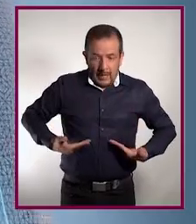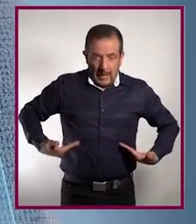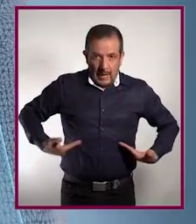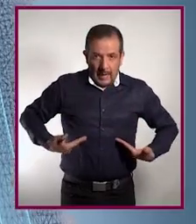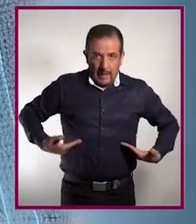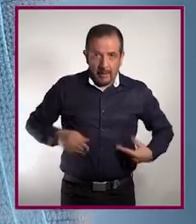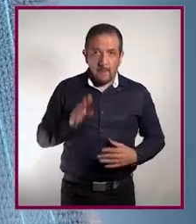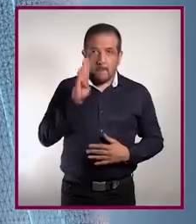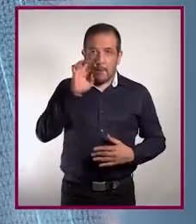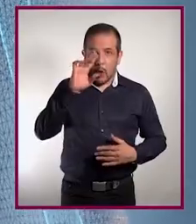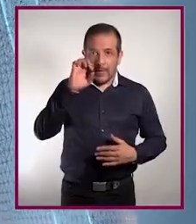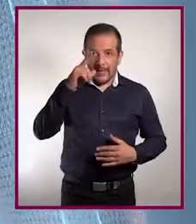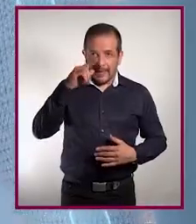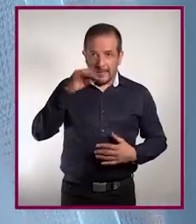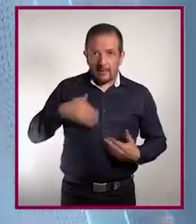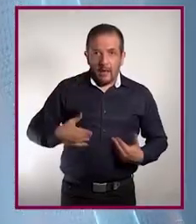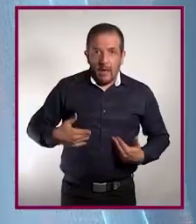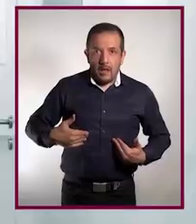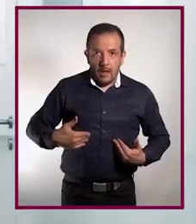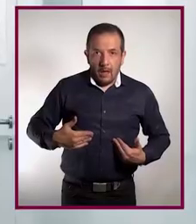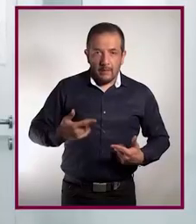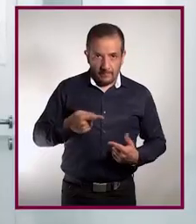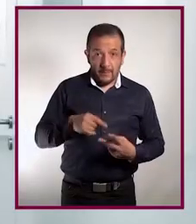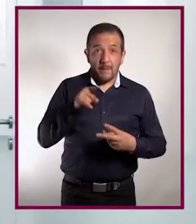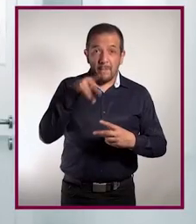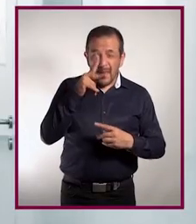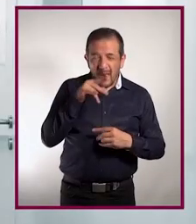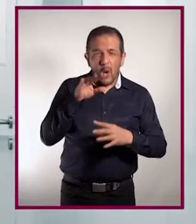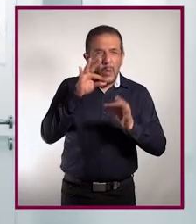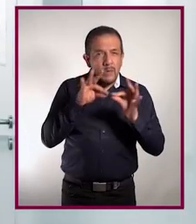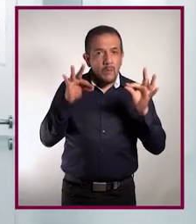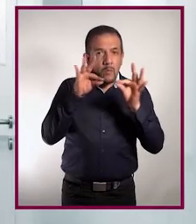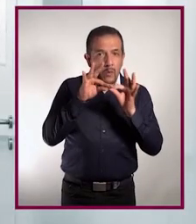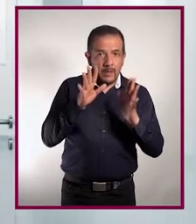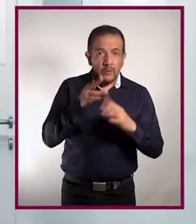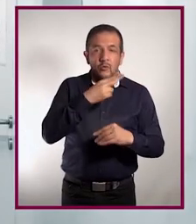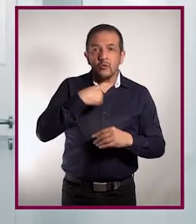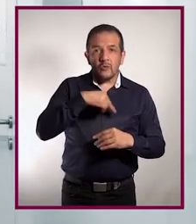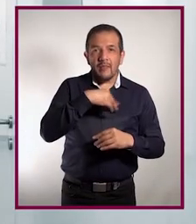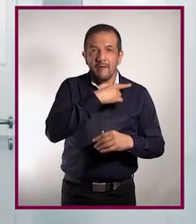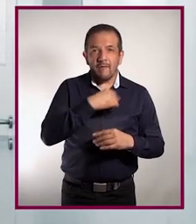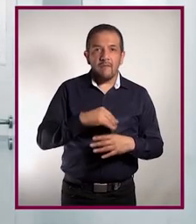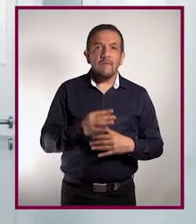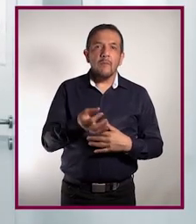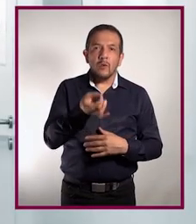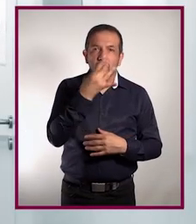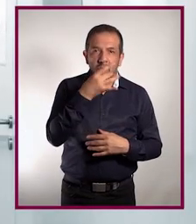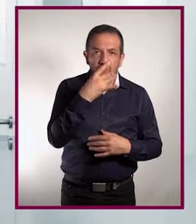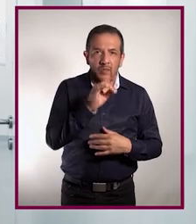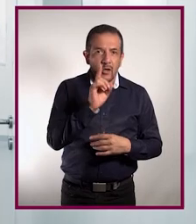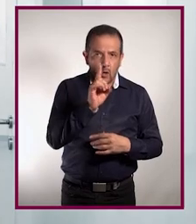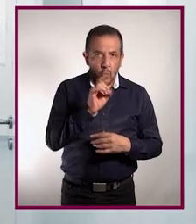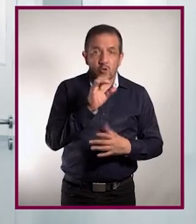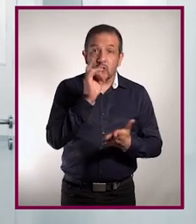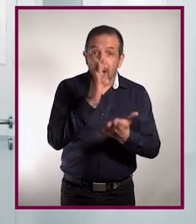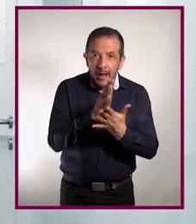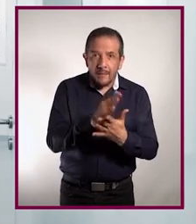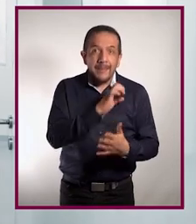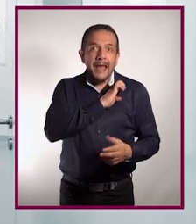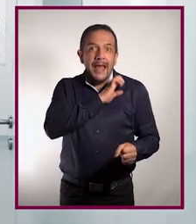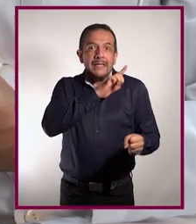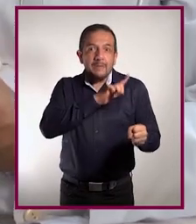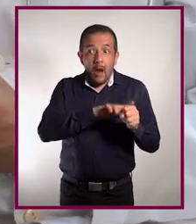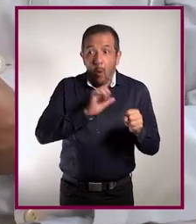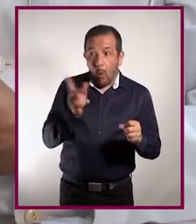ocurre en la parte baja de los pulmones. Pero lo importante es disminuir el uso indiscriminado de antibióticos y dejarlo sólo para esos